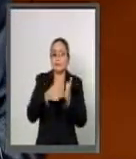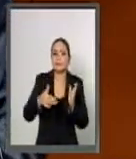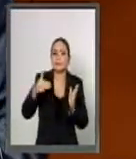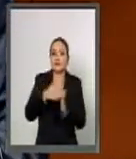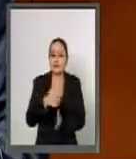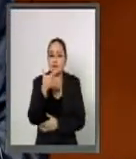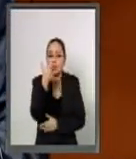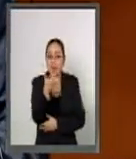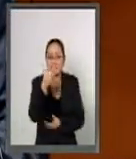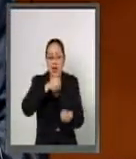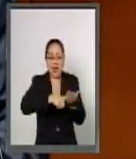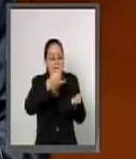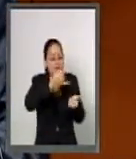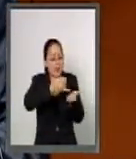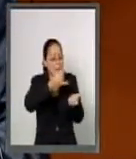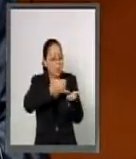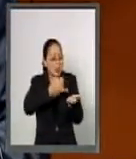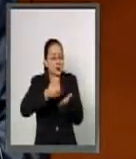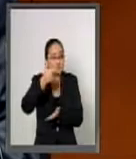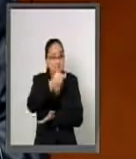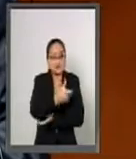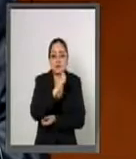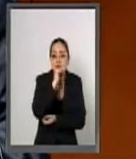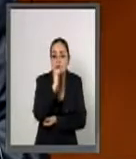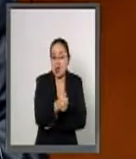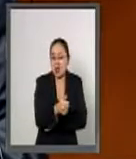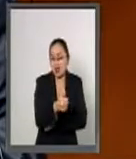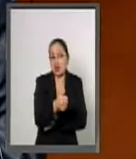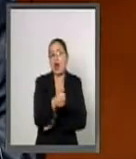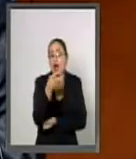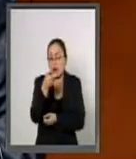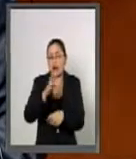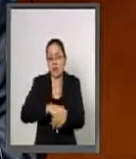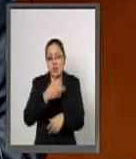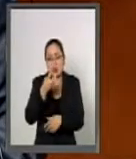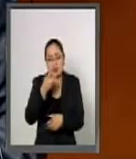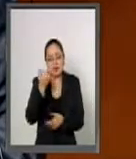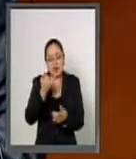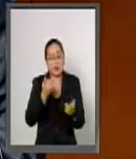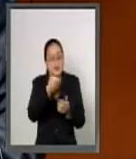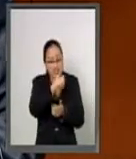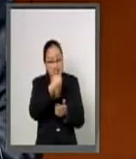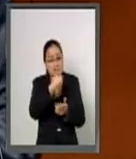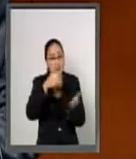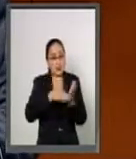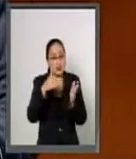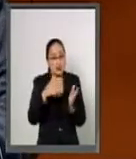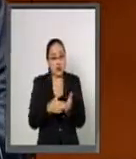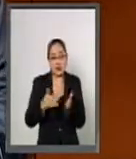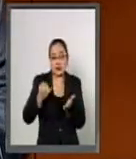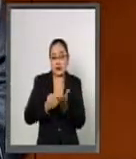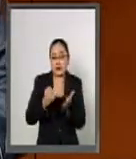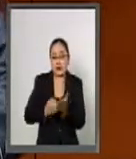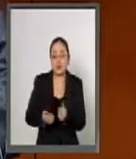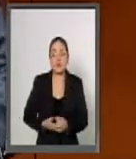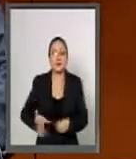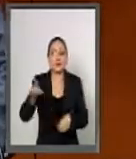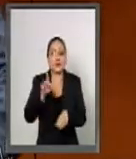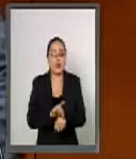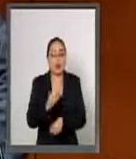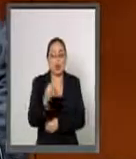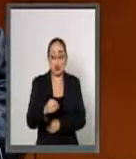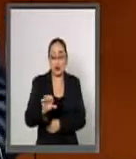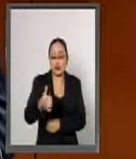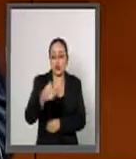en impuestos que se han dejado de pagar. Al establecer el 11 de octubre de cada